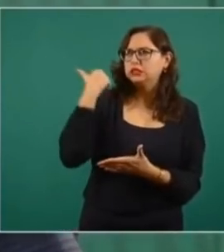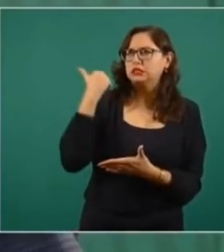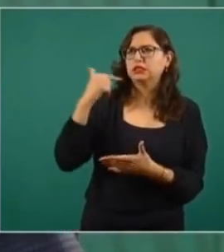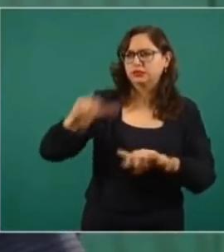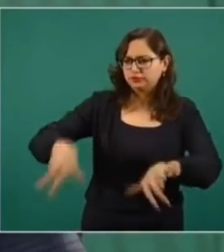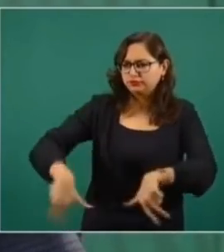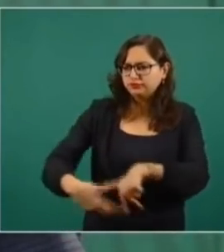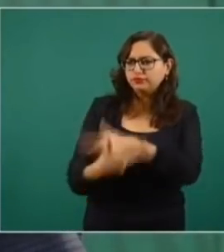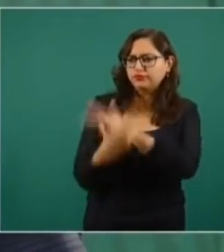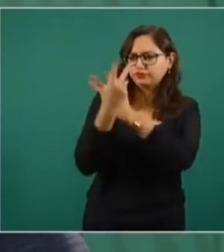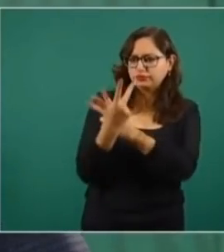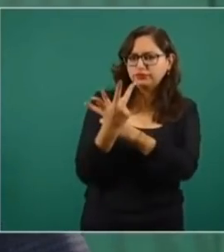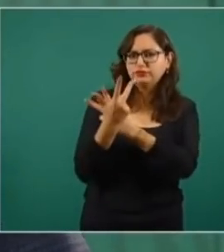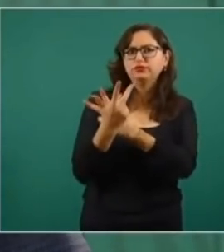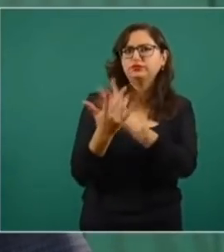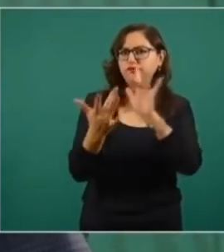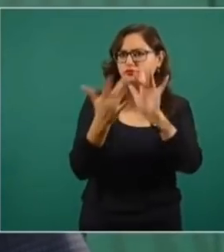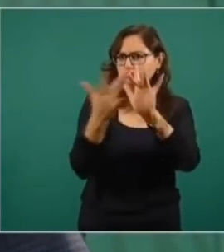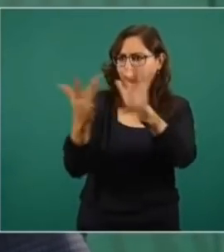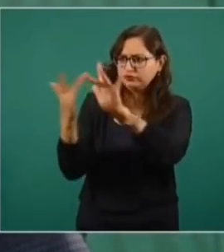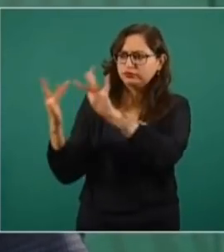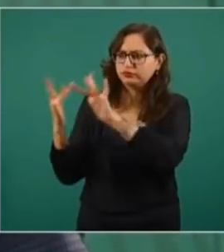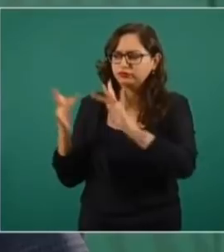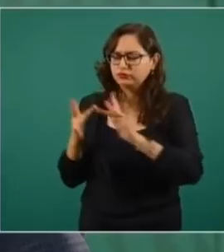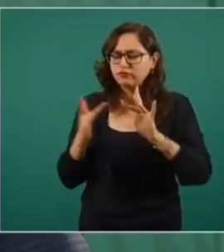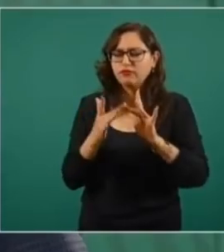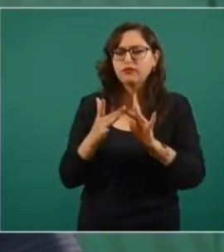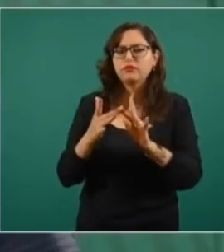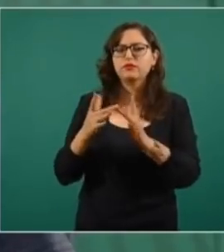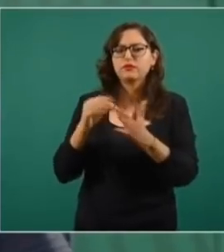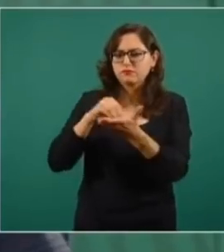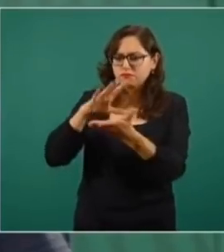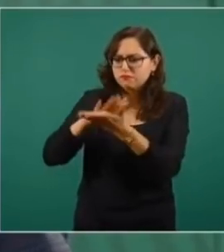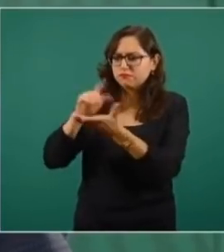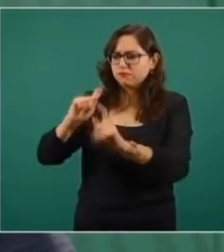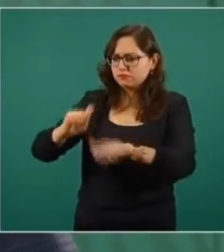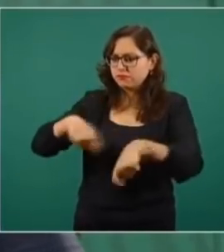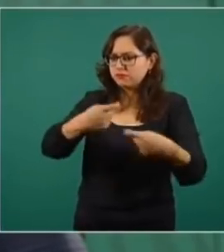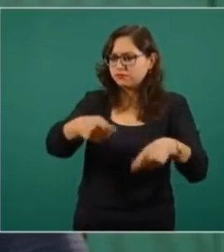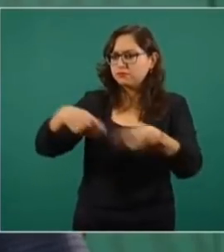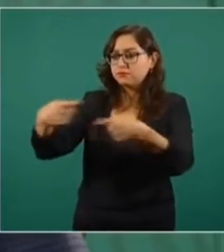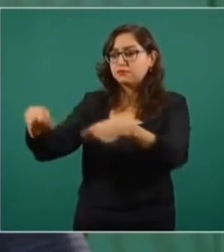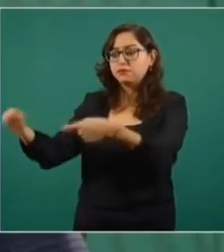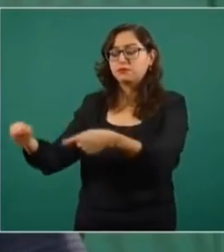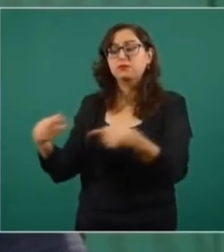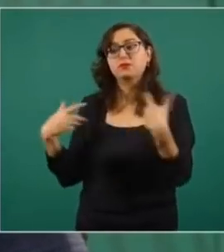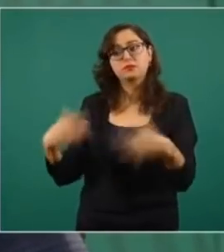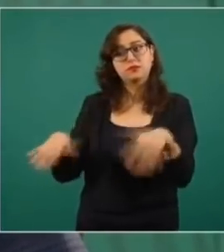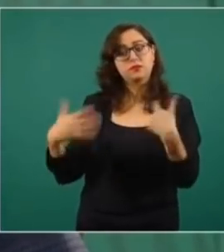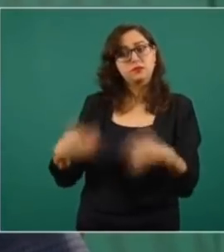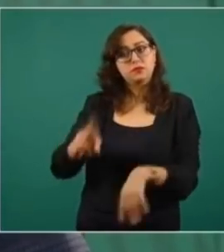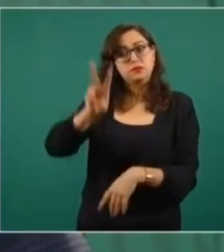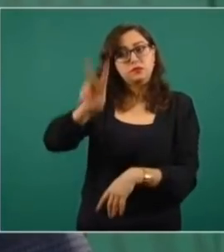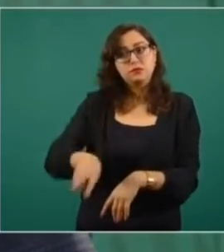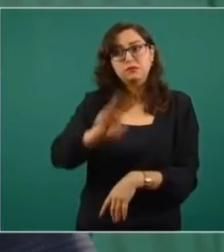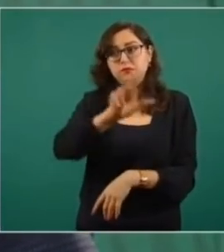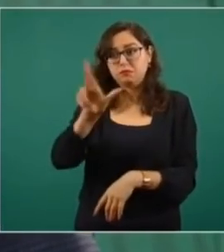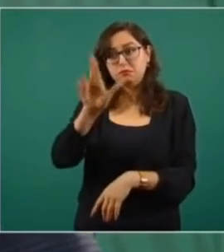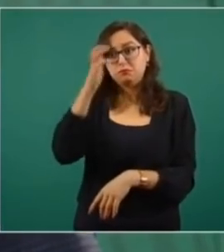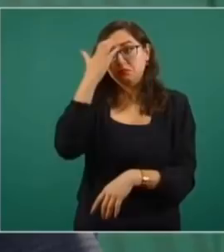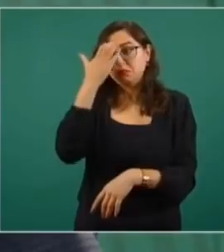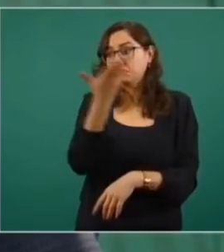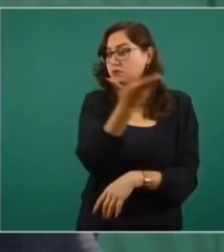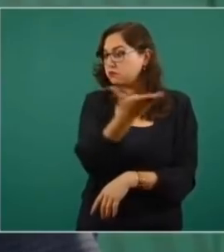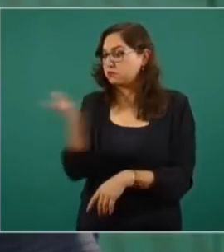una videoconferencia que tuve con muchas de las iglesias y les reconocía yo precisamente su responsabilidad social